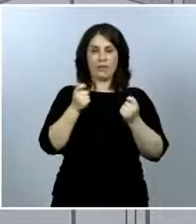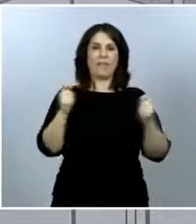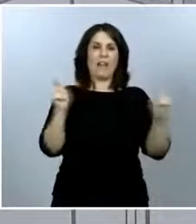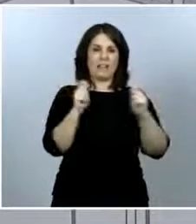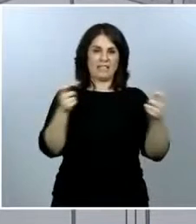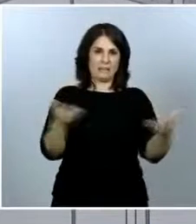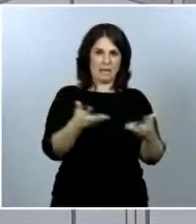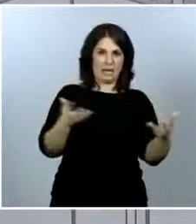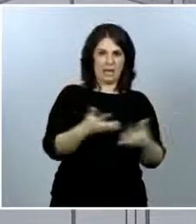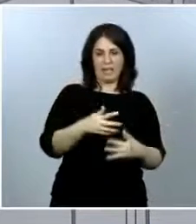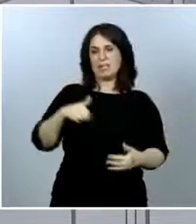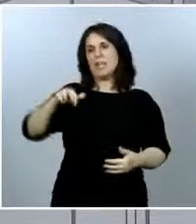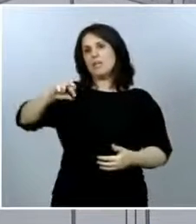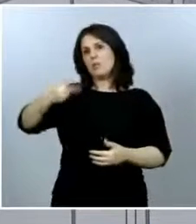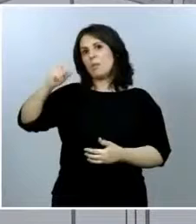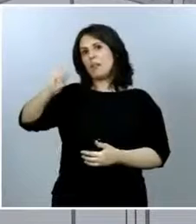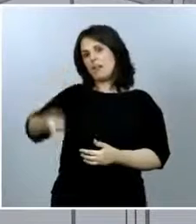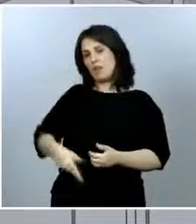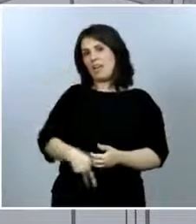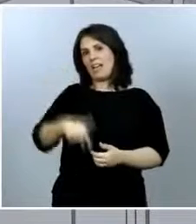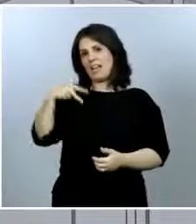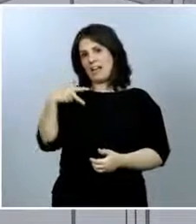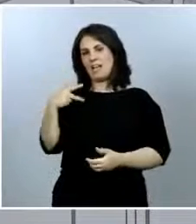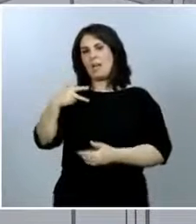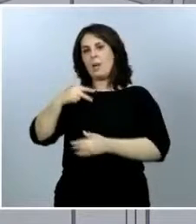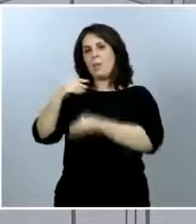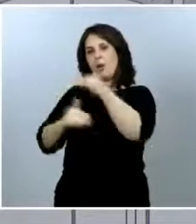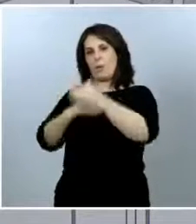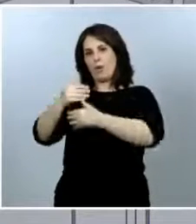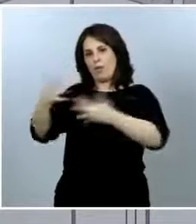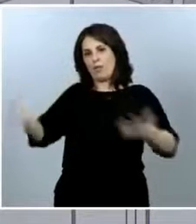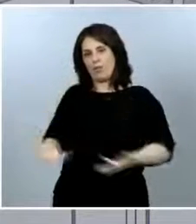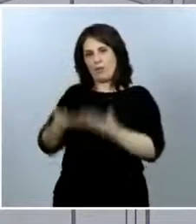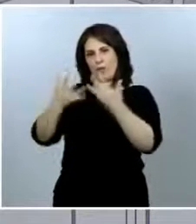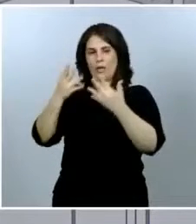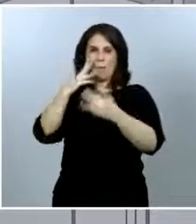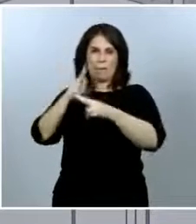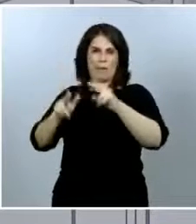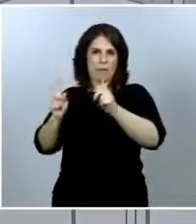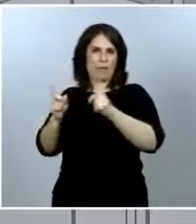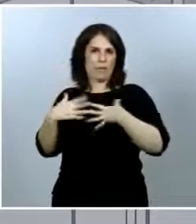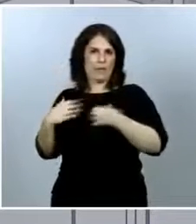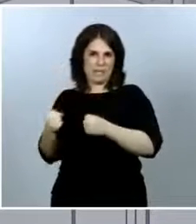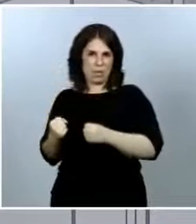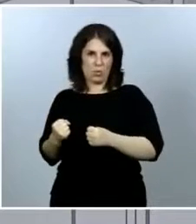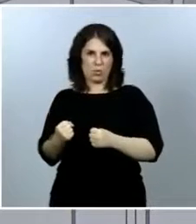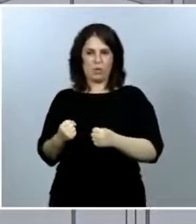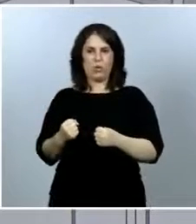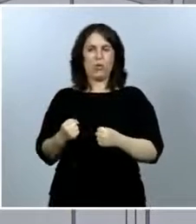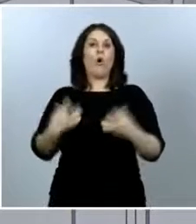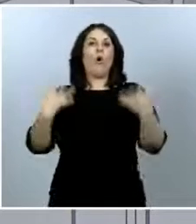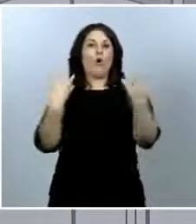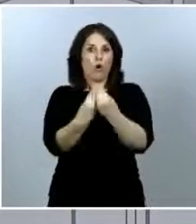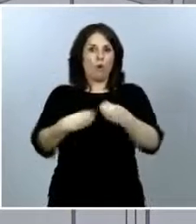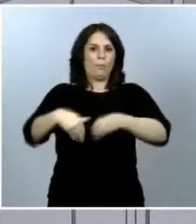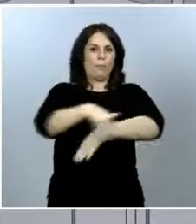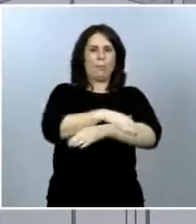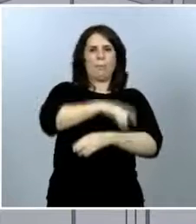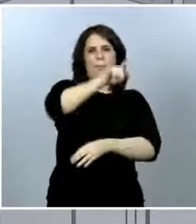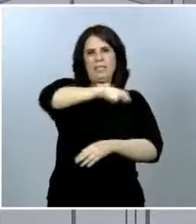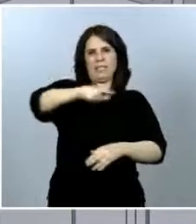Subdirección General de Promoción y Prevención de la Salud. Nos hemos reunido con el Ministerio, con representantes del